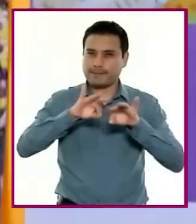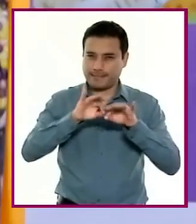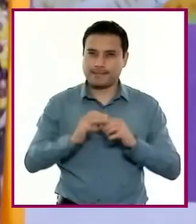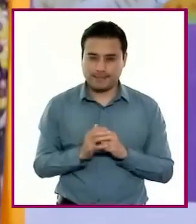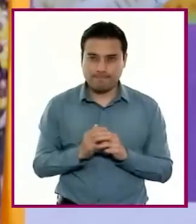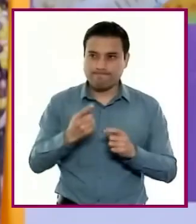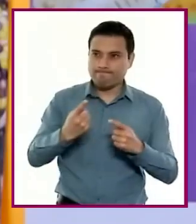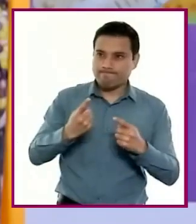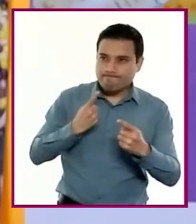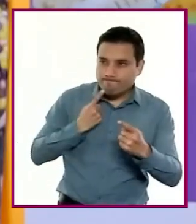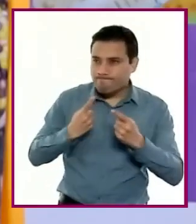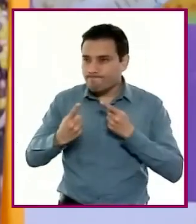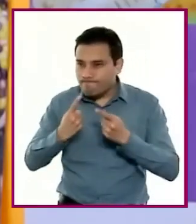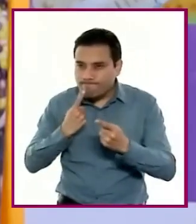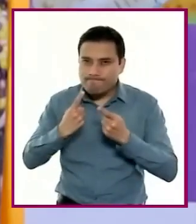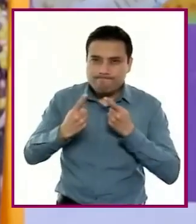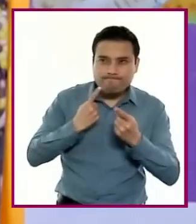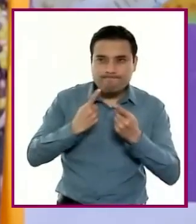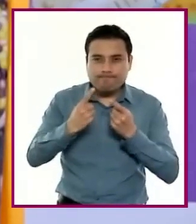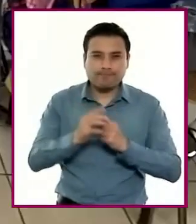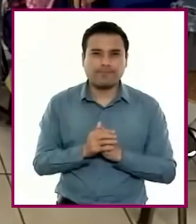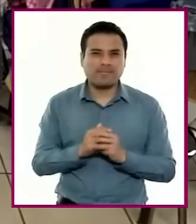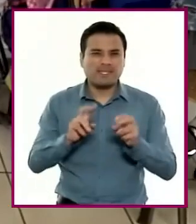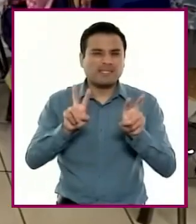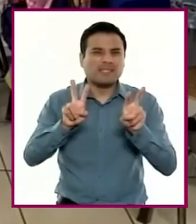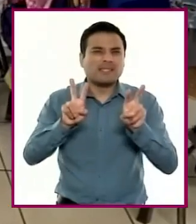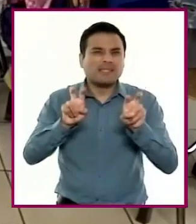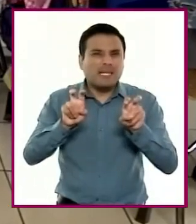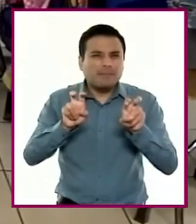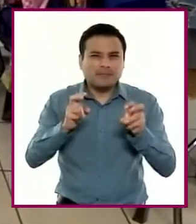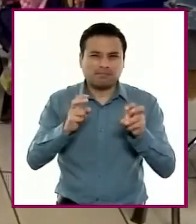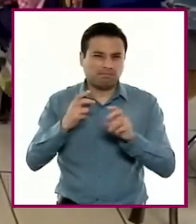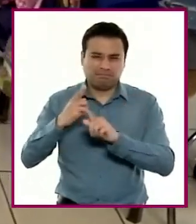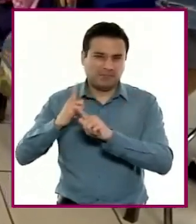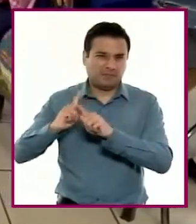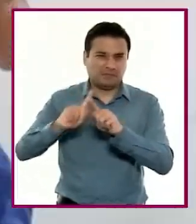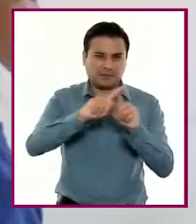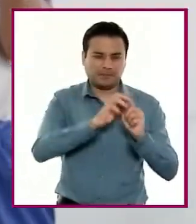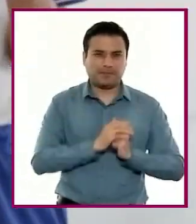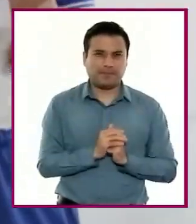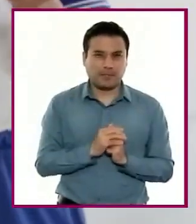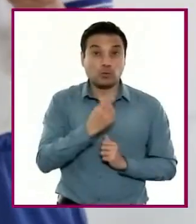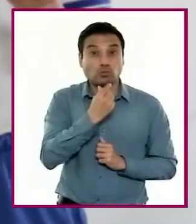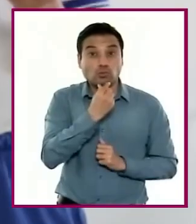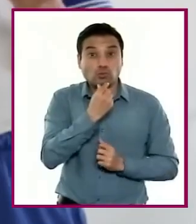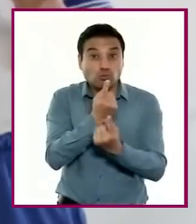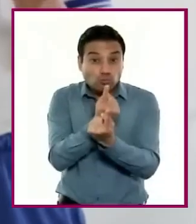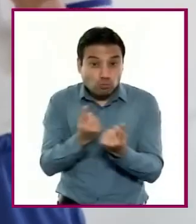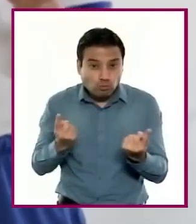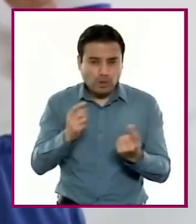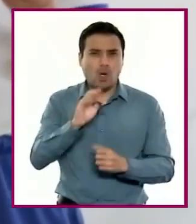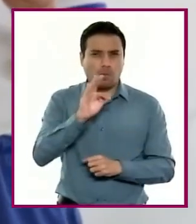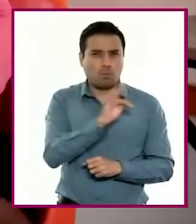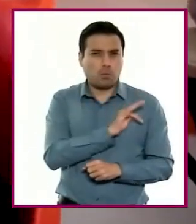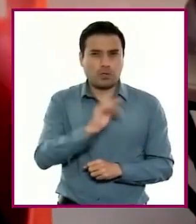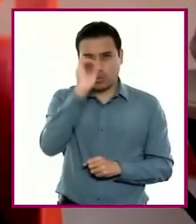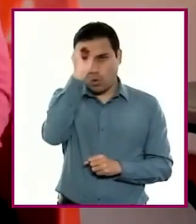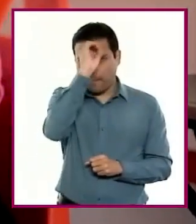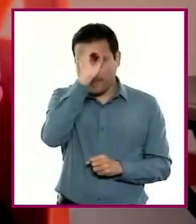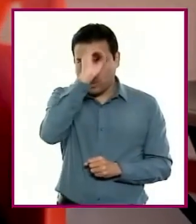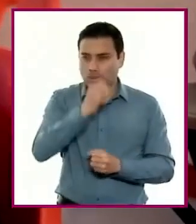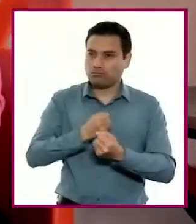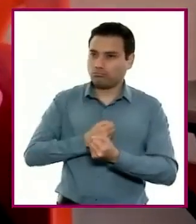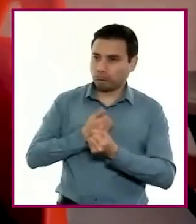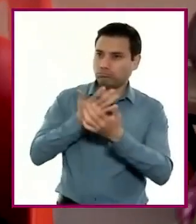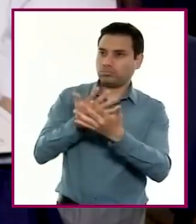el debate y la discusión sobre temas de los cuales niñas y niños expresen en forma argumentada sus opiniones y